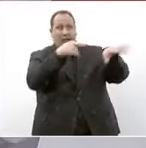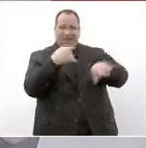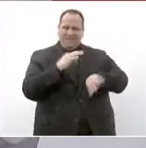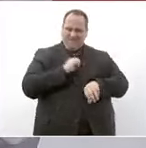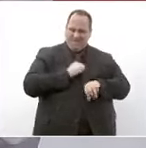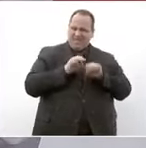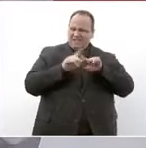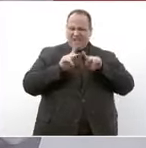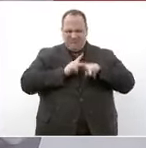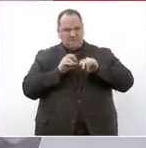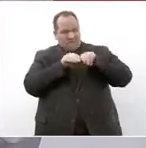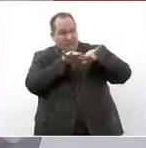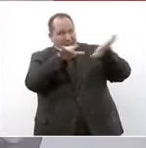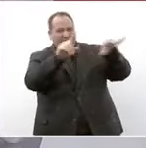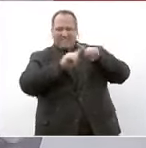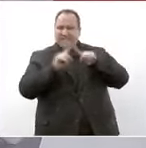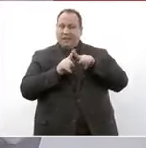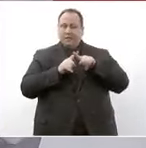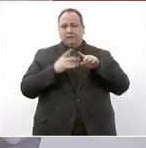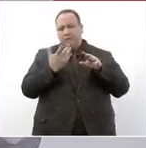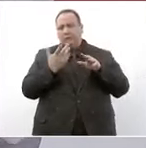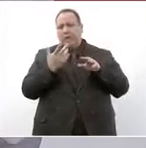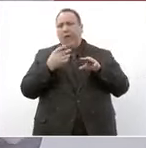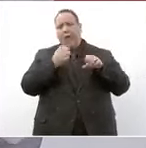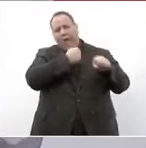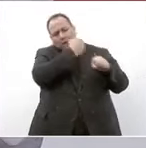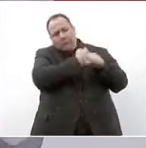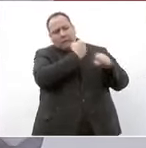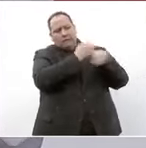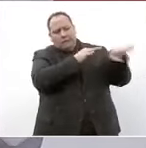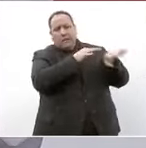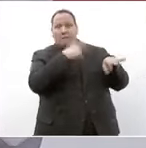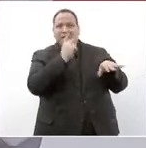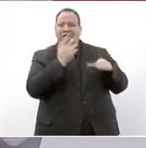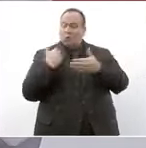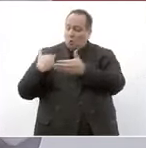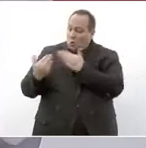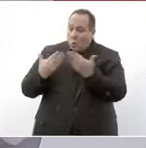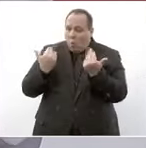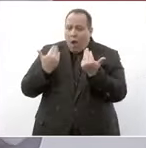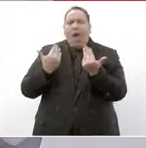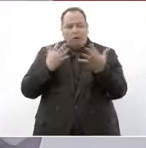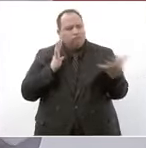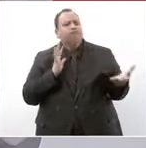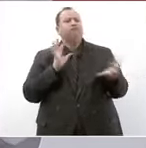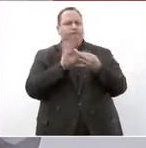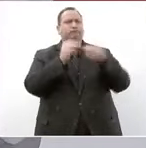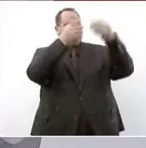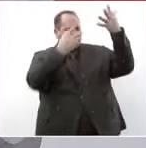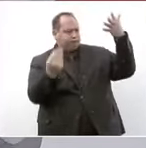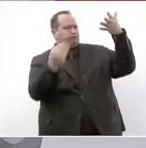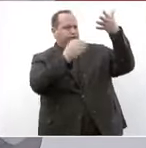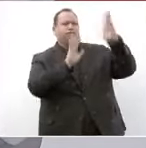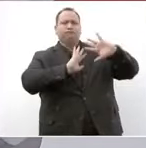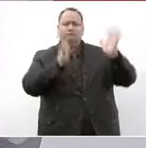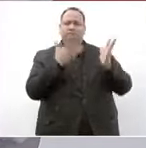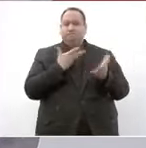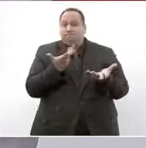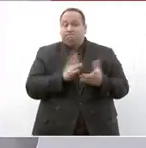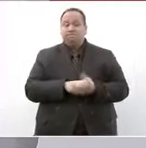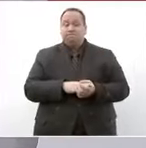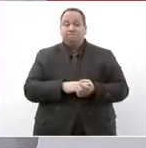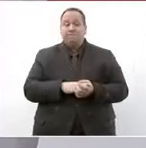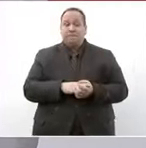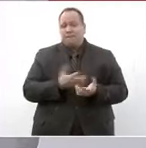decenas de años trabajando y cada vez menos por la falta de actualización. Pues bien, en